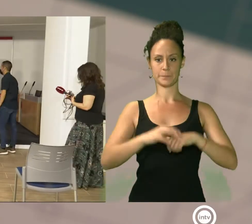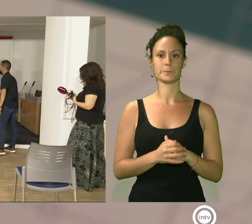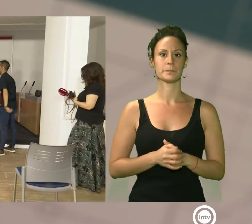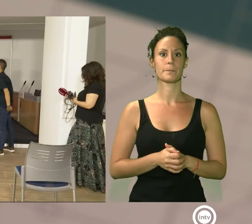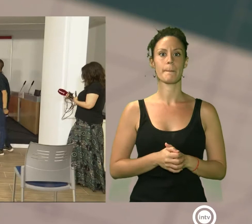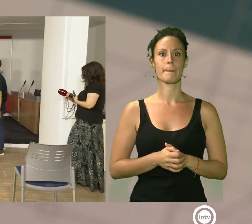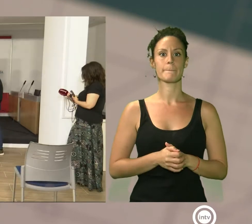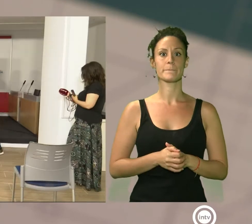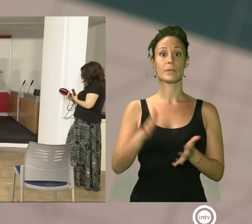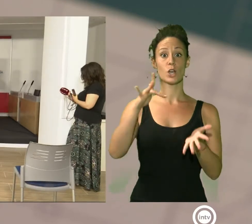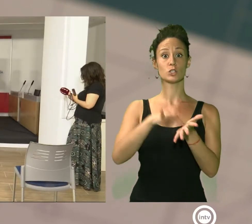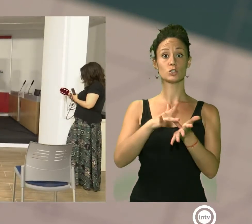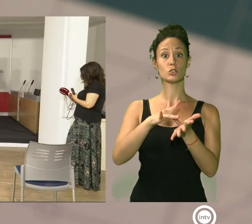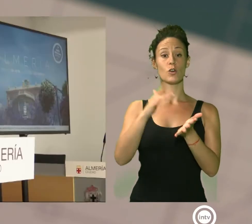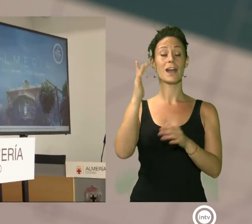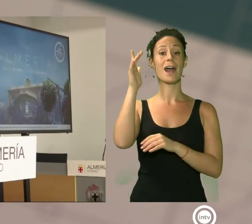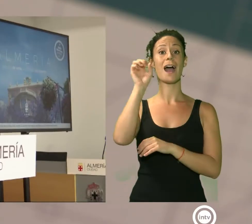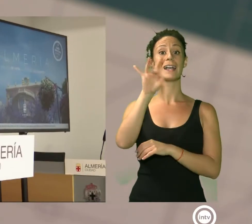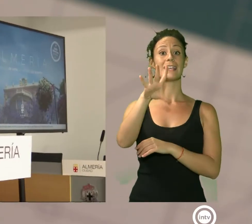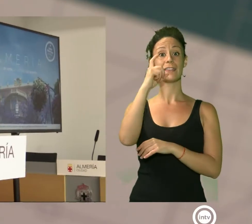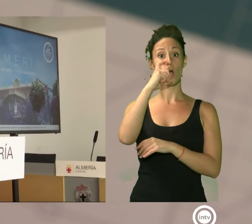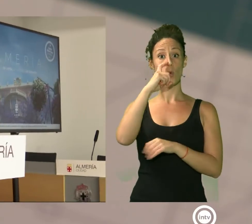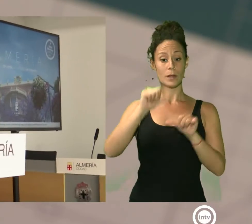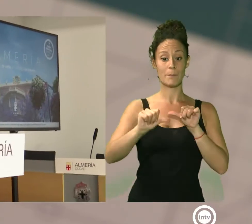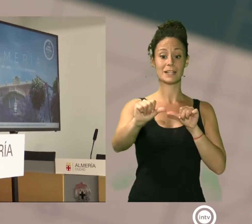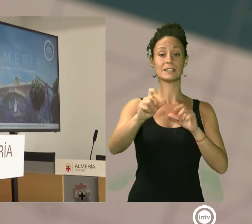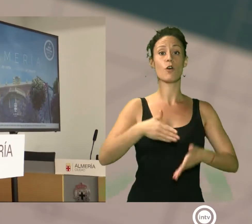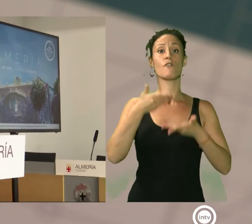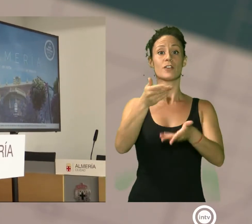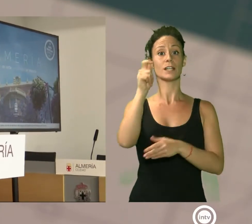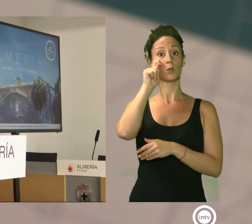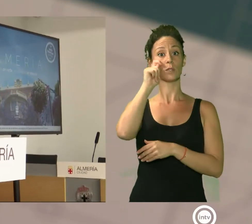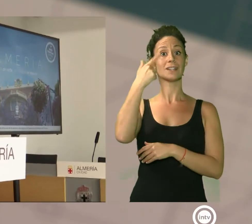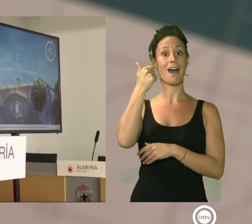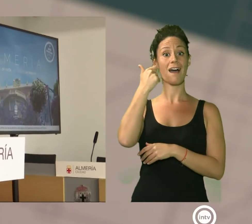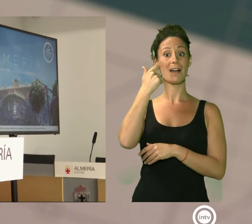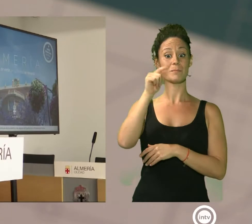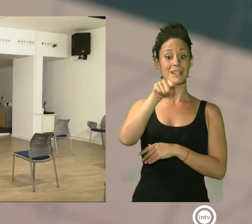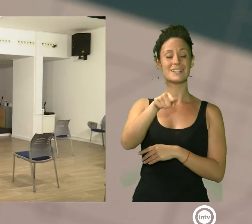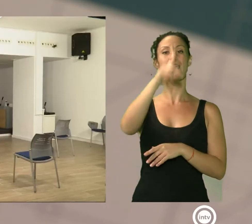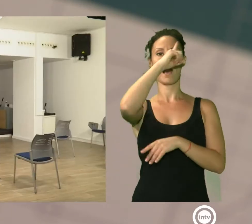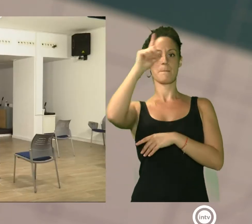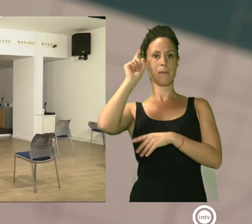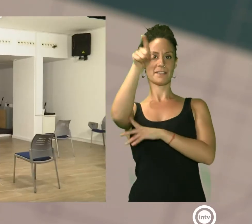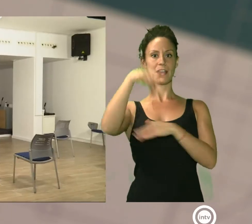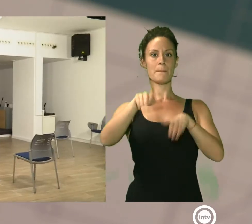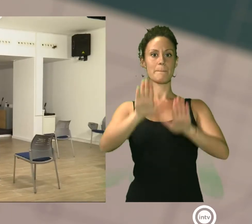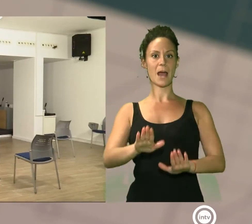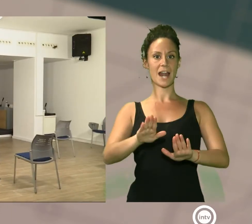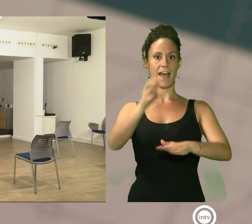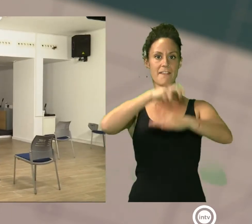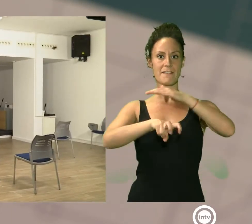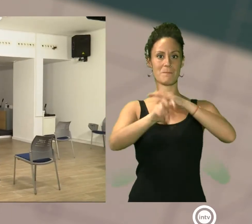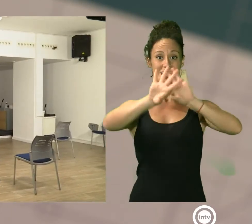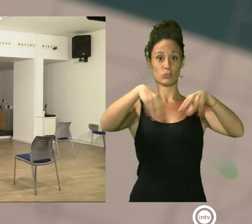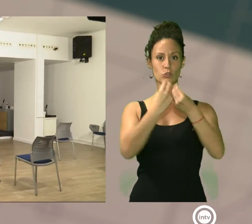A partir del 15 de junio la oferta turística de Almería formará parte de la imagen de un total de 30 estaciones de metro de Madrid. Se trata